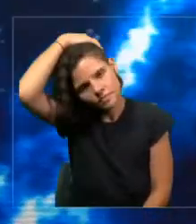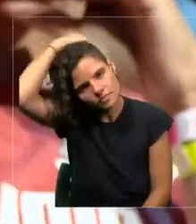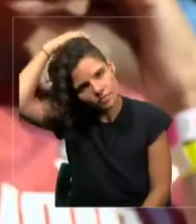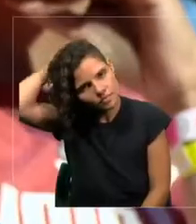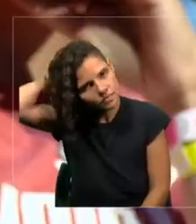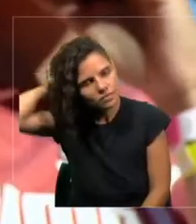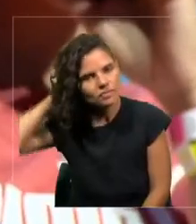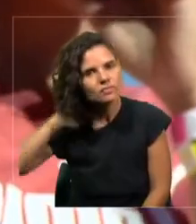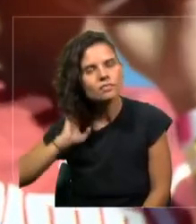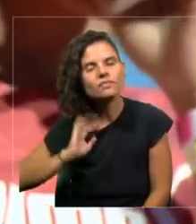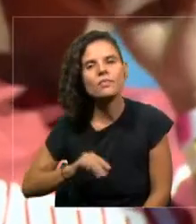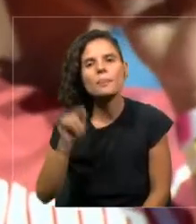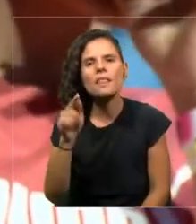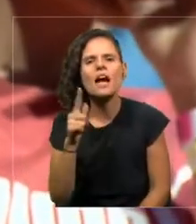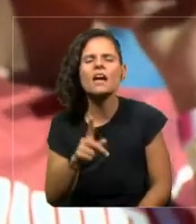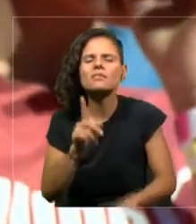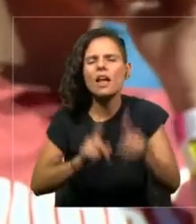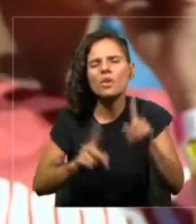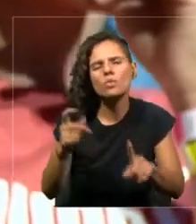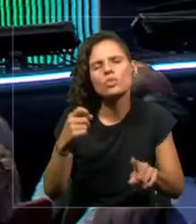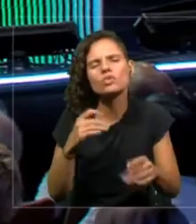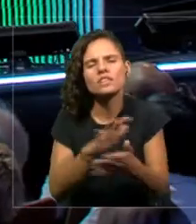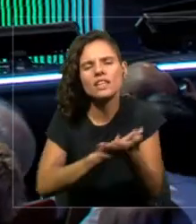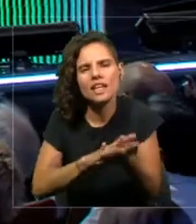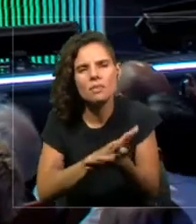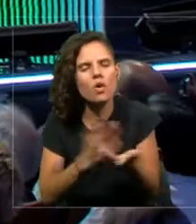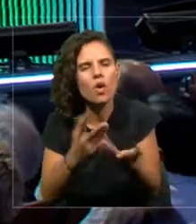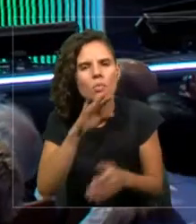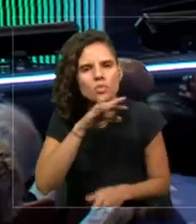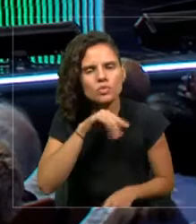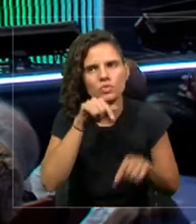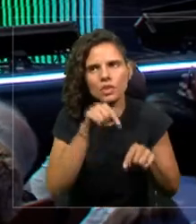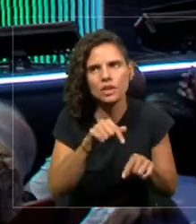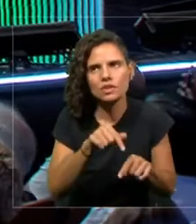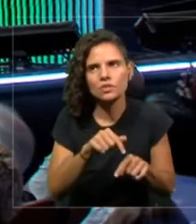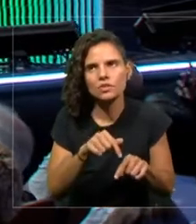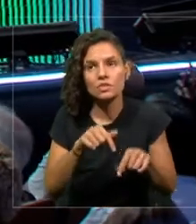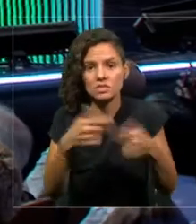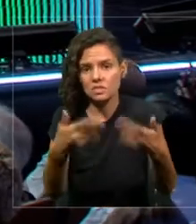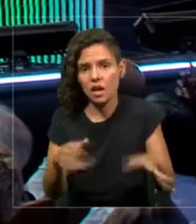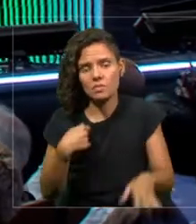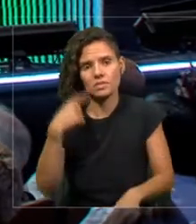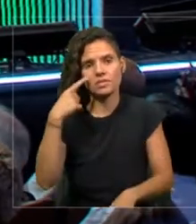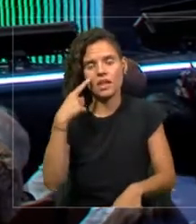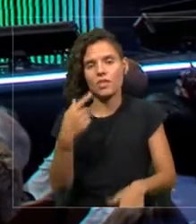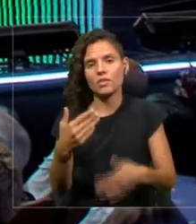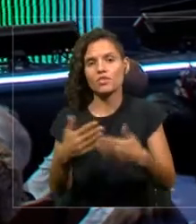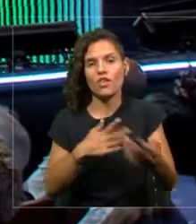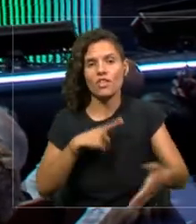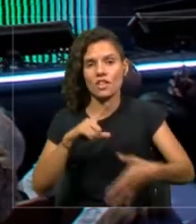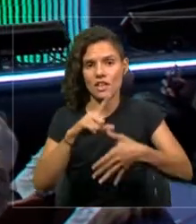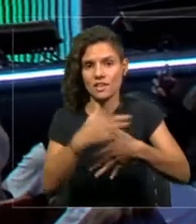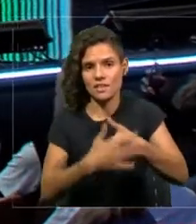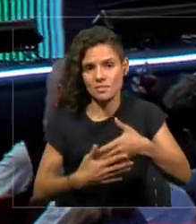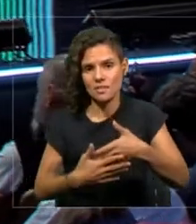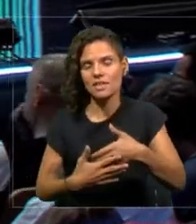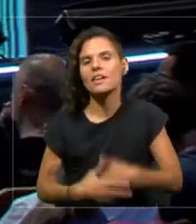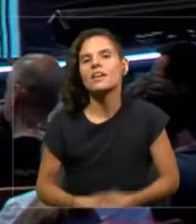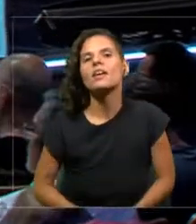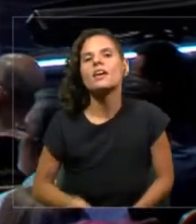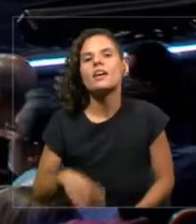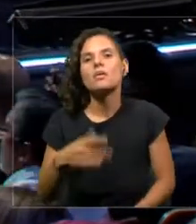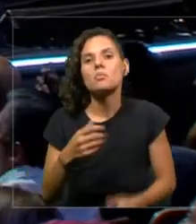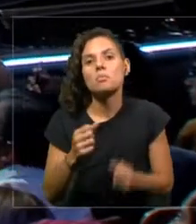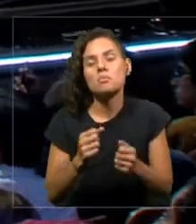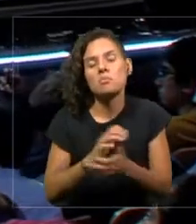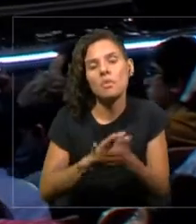casos de uso que tenemos en América Latina, que tenemos ya previstos para América Latina. Vas a encontrar en minas en